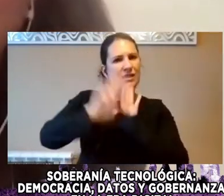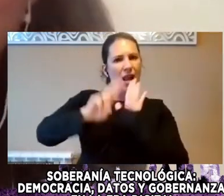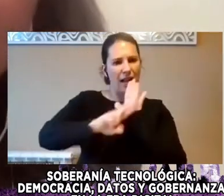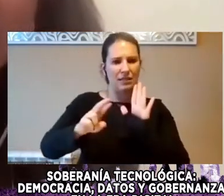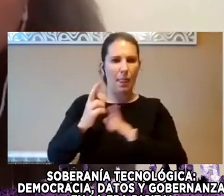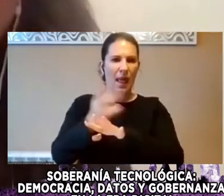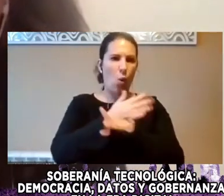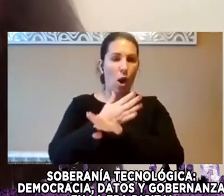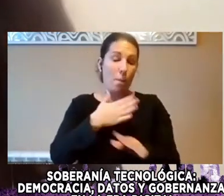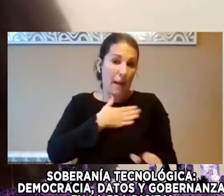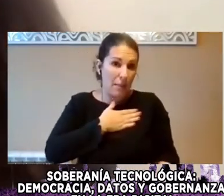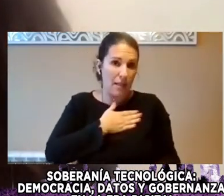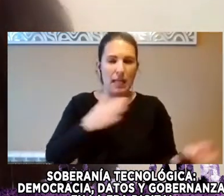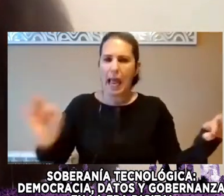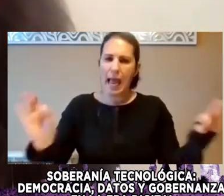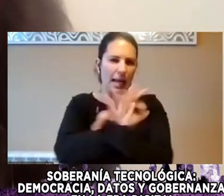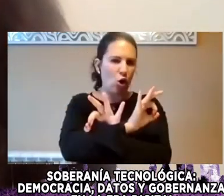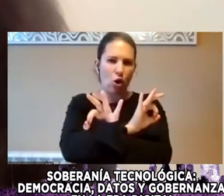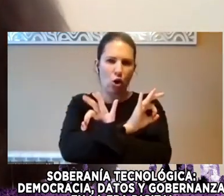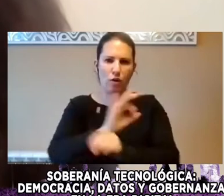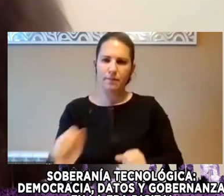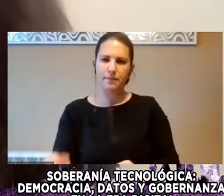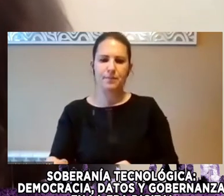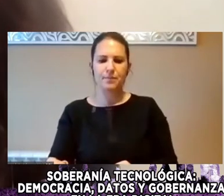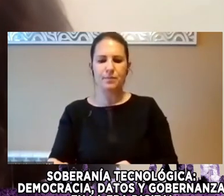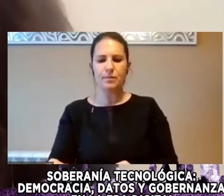considero Grave Error Y